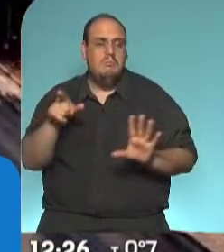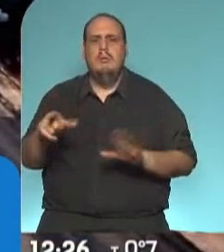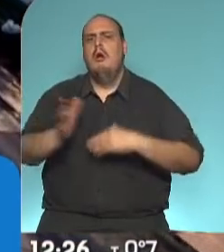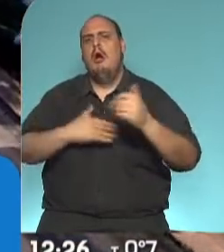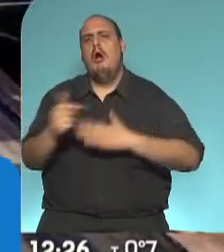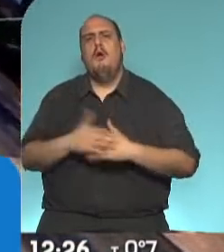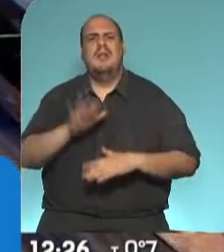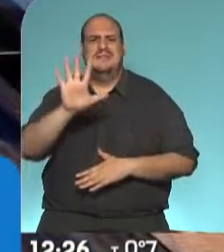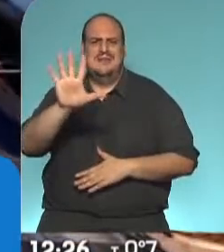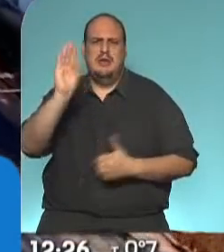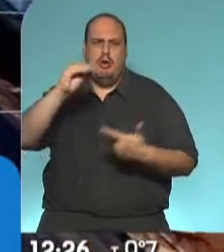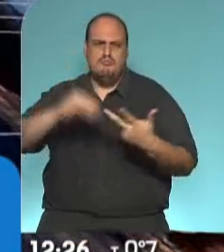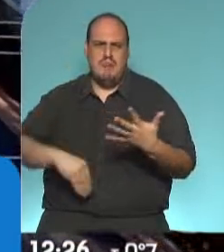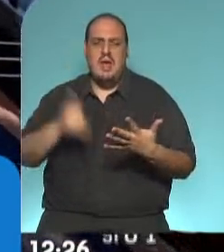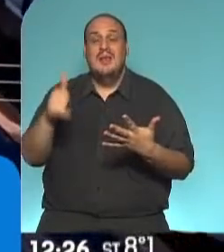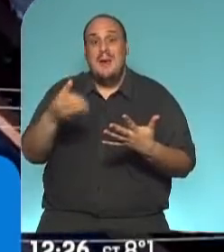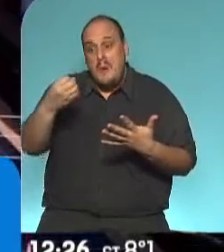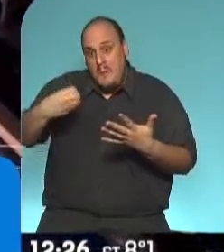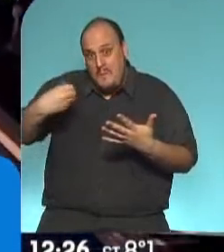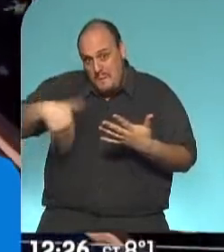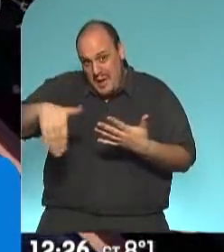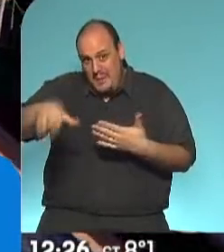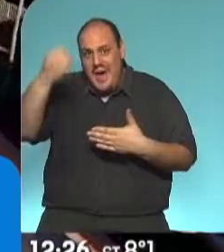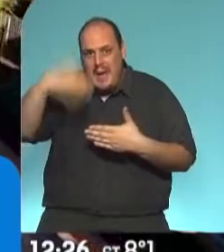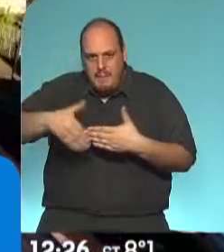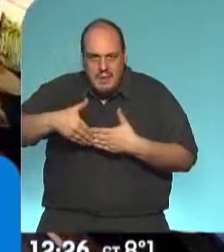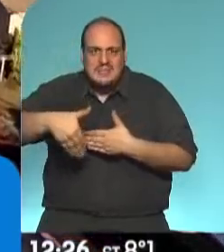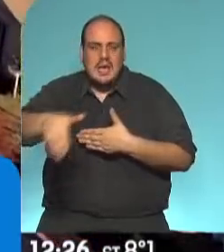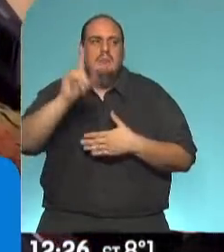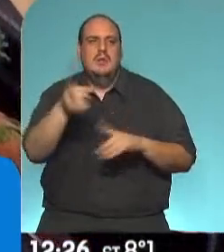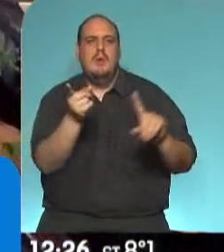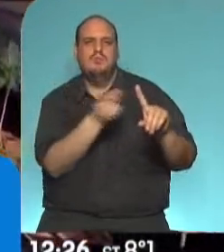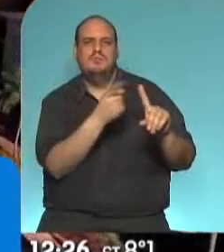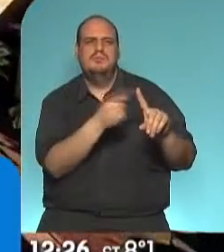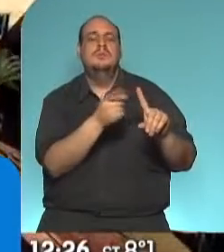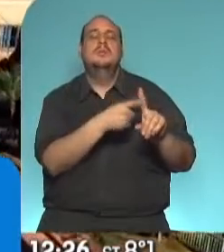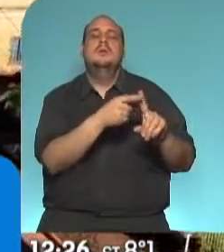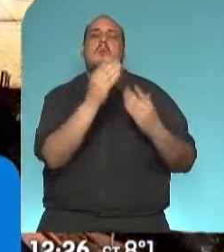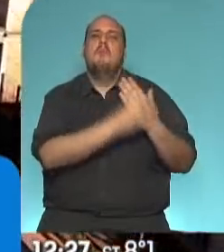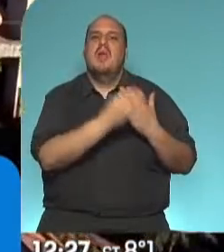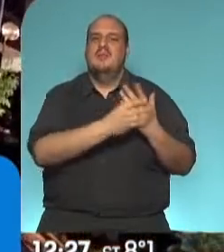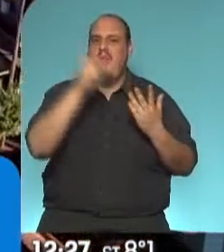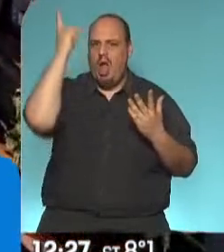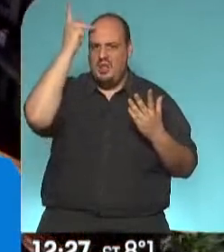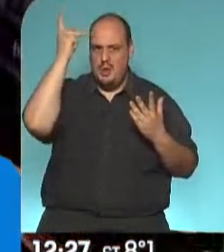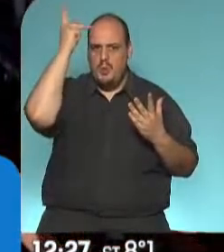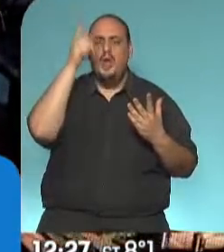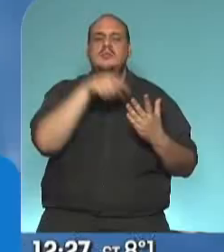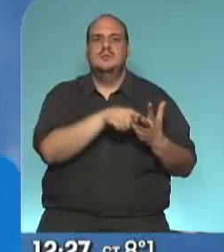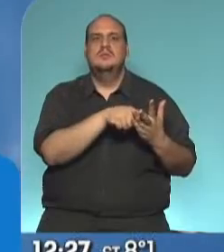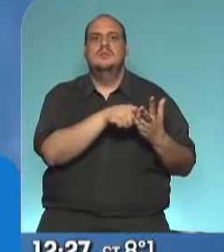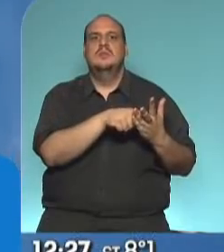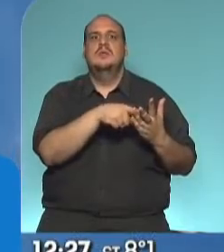obras que están en un plan de inicio muy próximo, que lo hemos cotejado con el Ministro Catópodis, y tienen que ver con